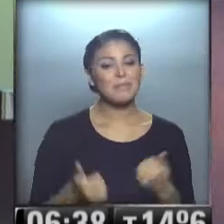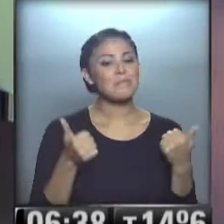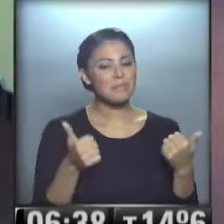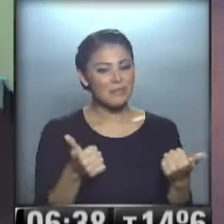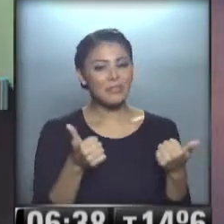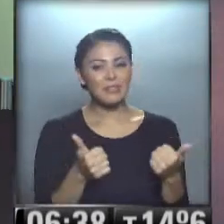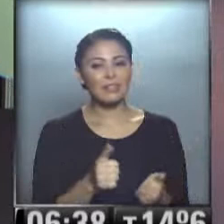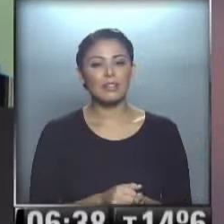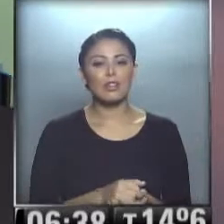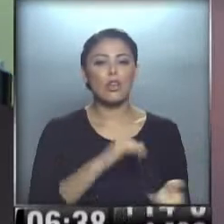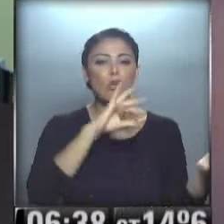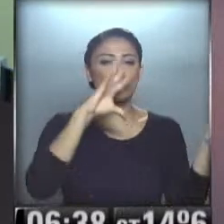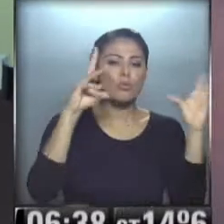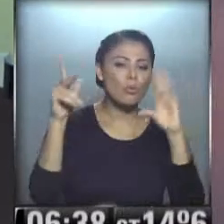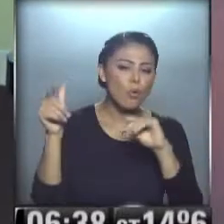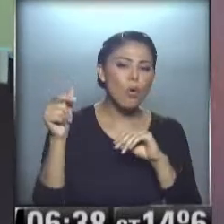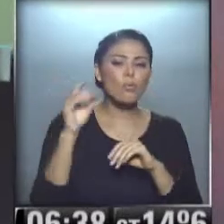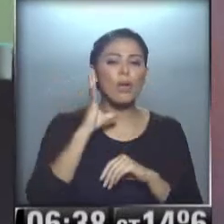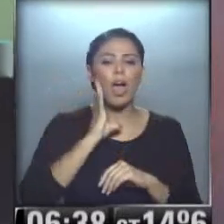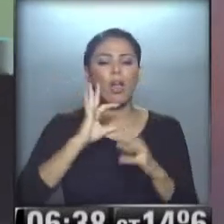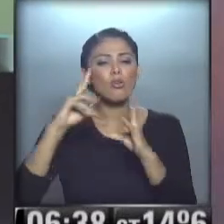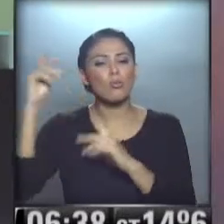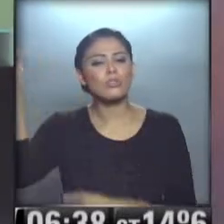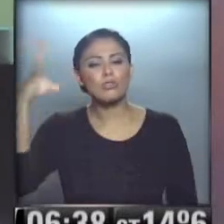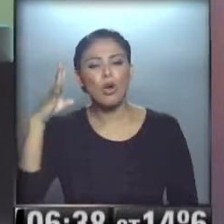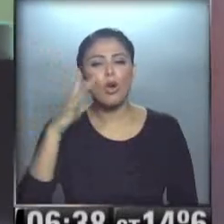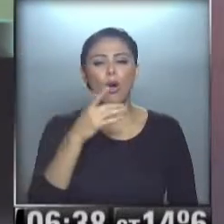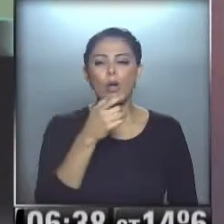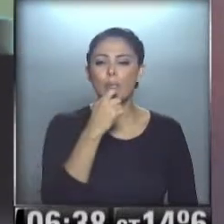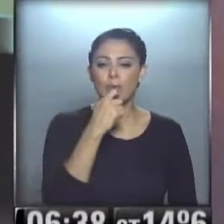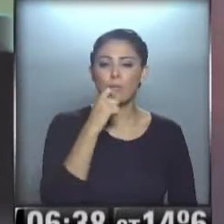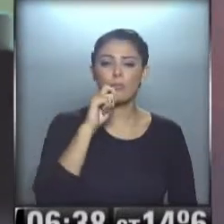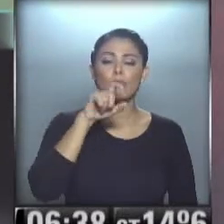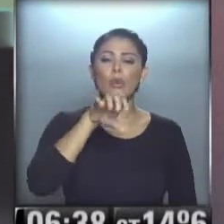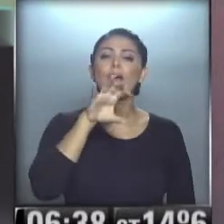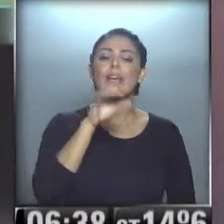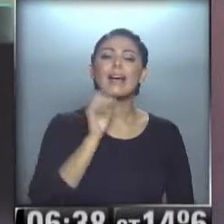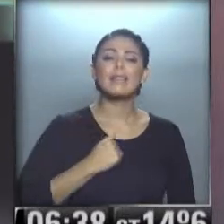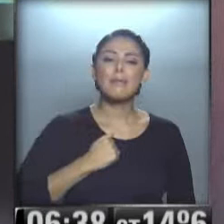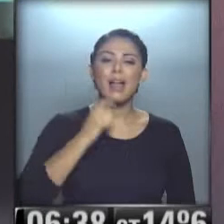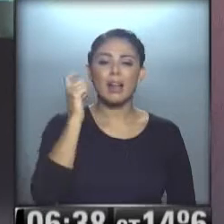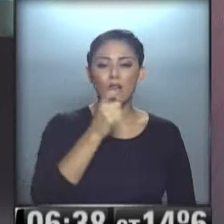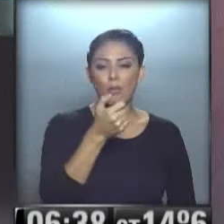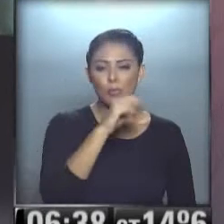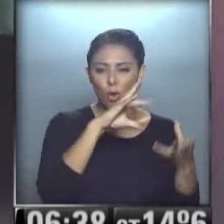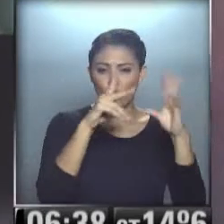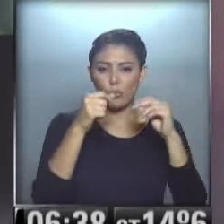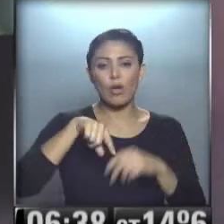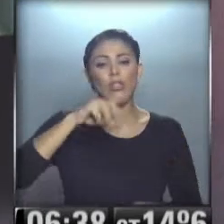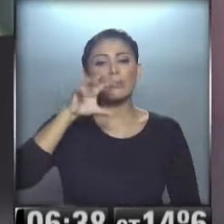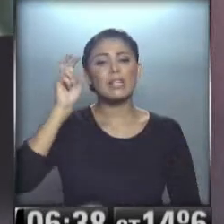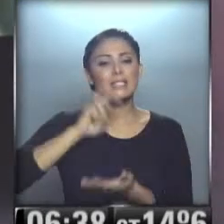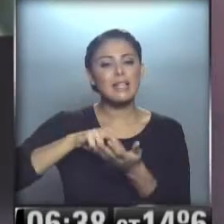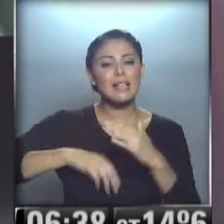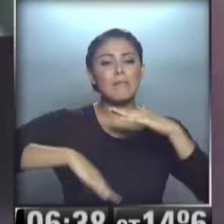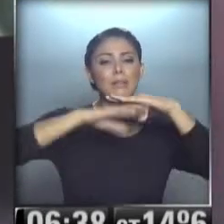...bien... ...nublado, parcial, algo nublado... ...poca nubosidad en La Rioja en Catamarca... ...en Salta a la máxima 21...